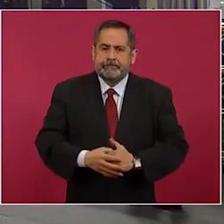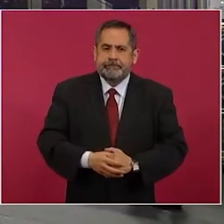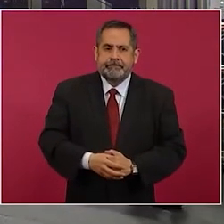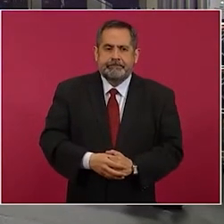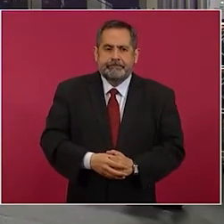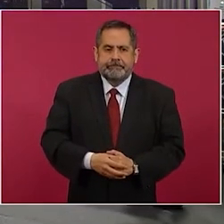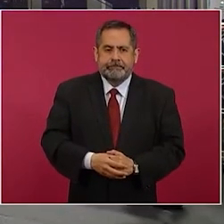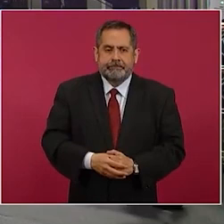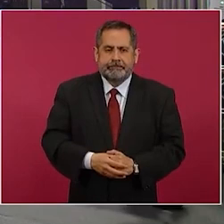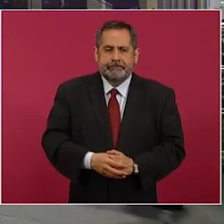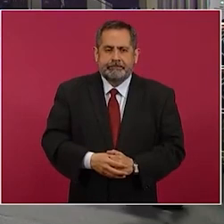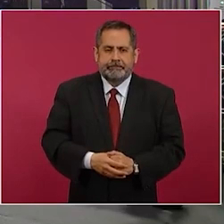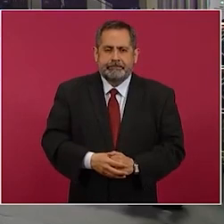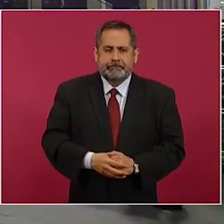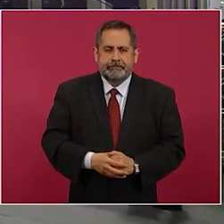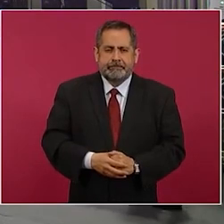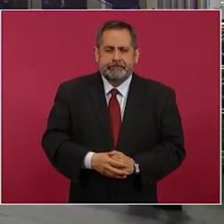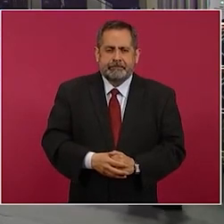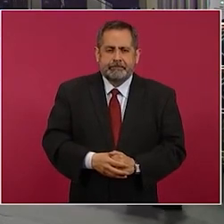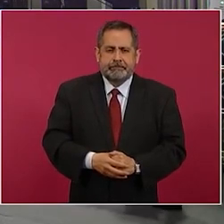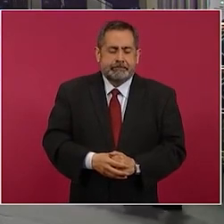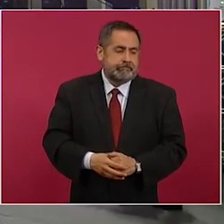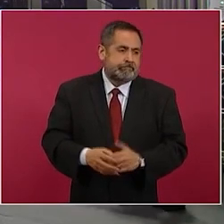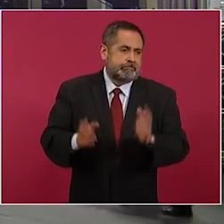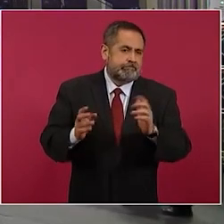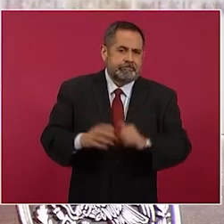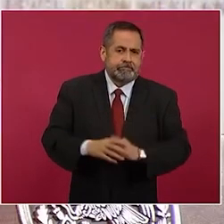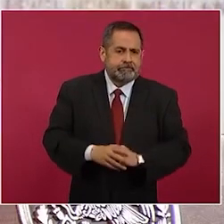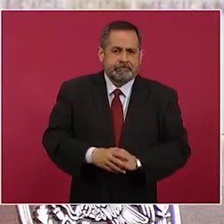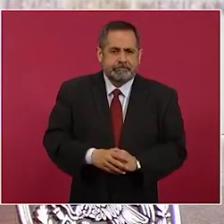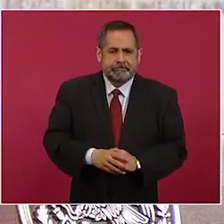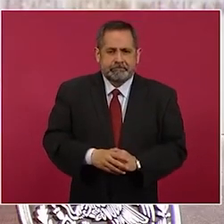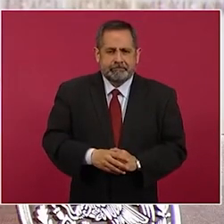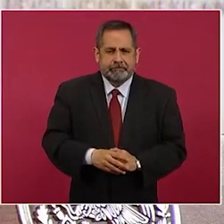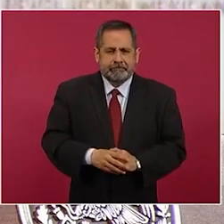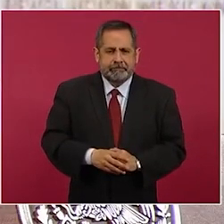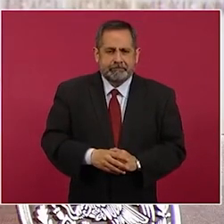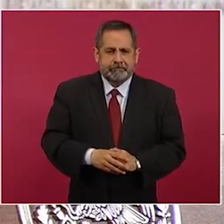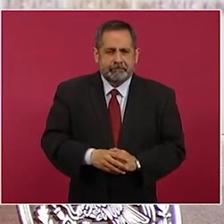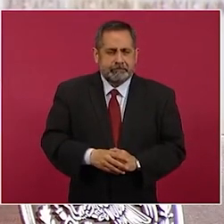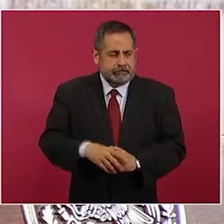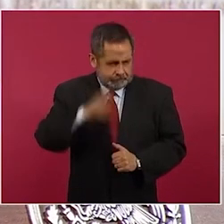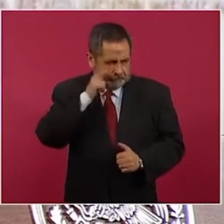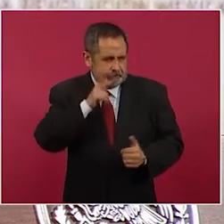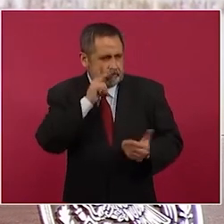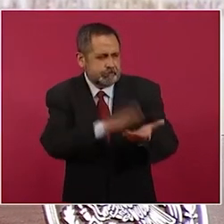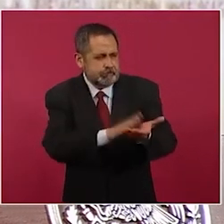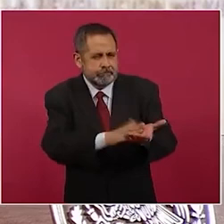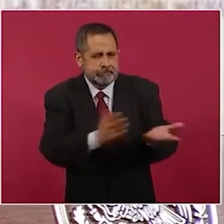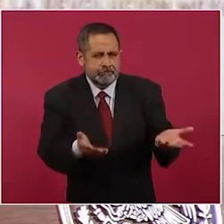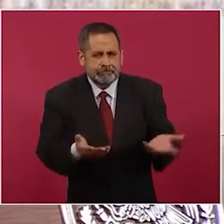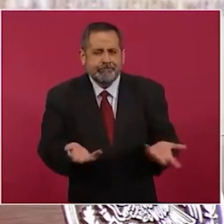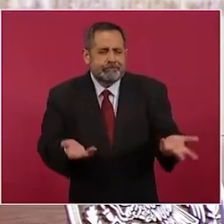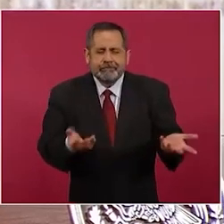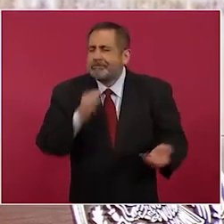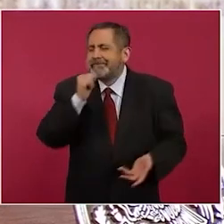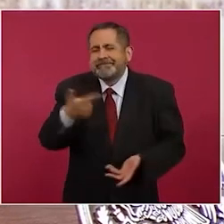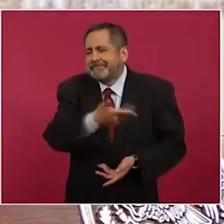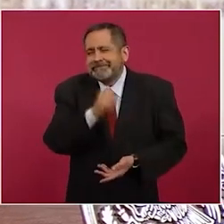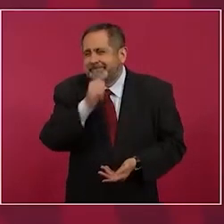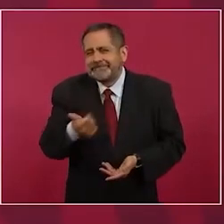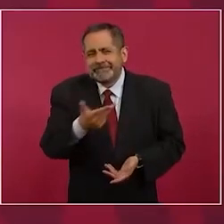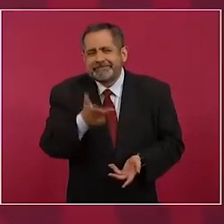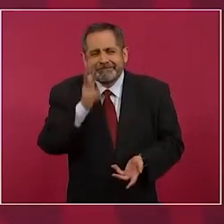¿eh? no, pero este no va a aprobar nada pero lo que quiero decirles es